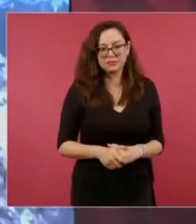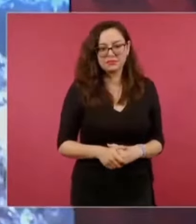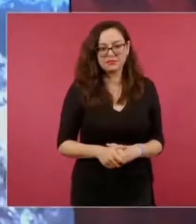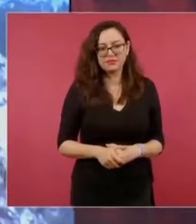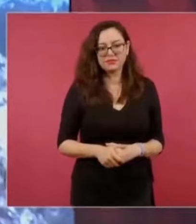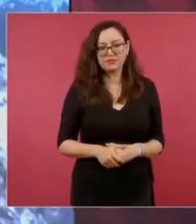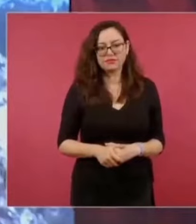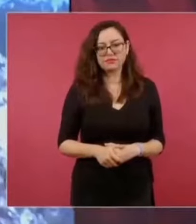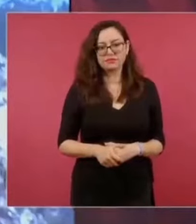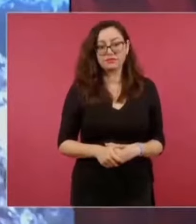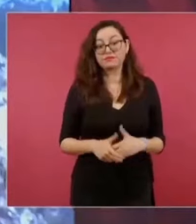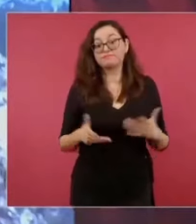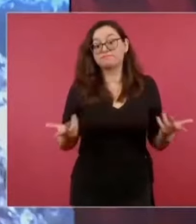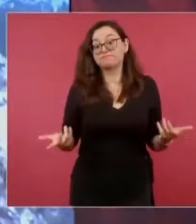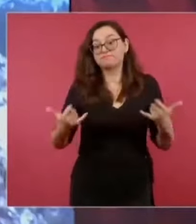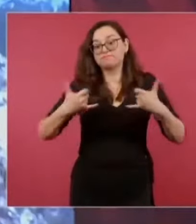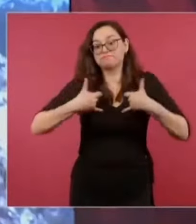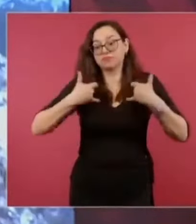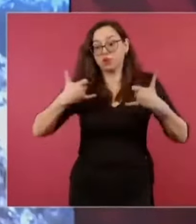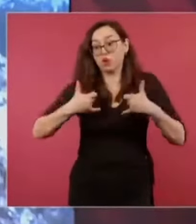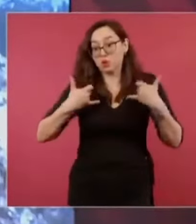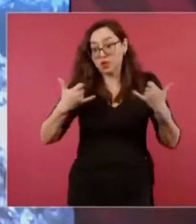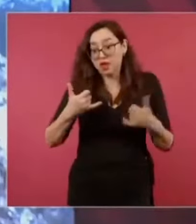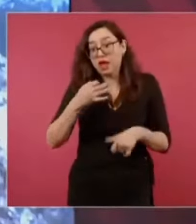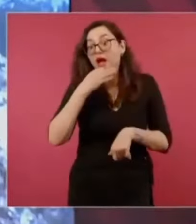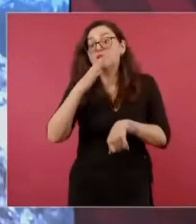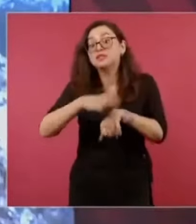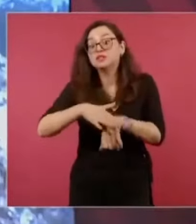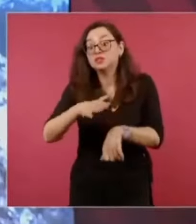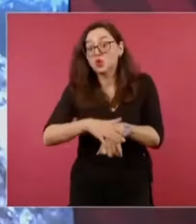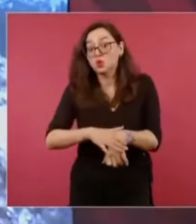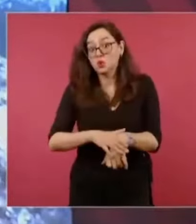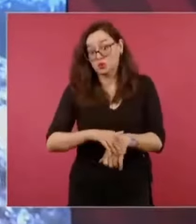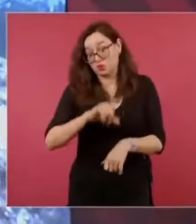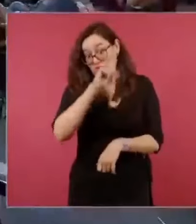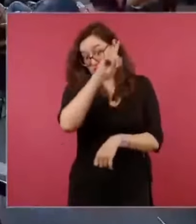Para los jóvenes, California era de México,